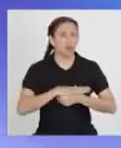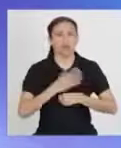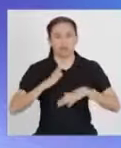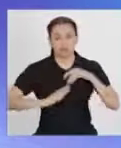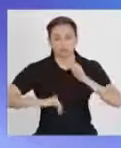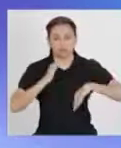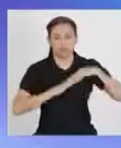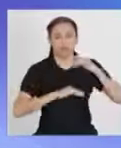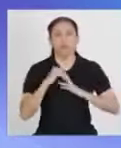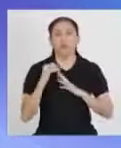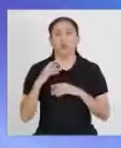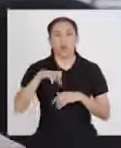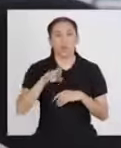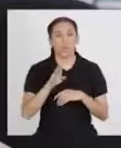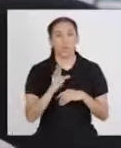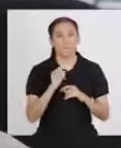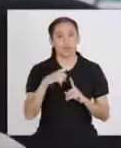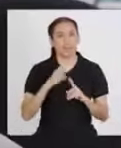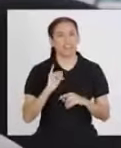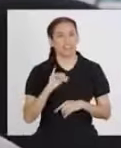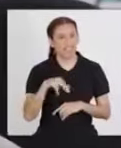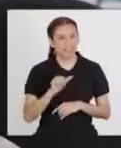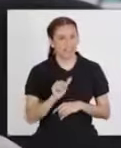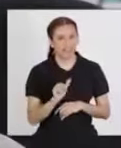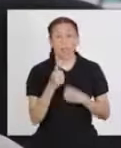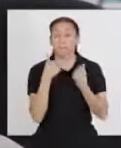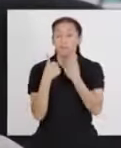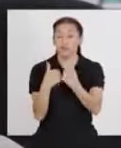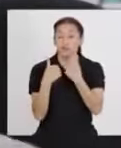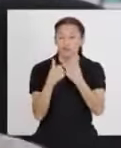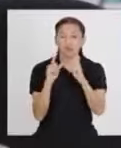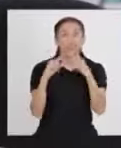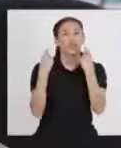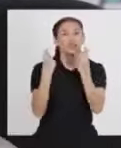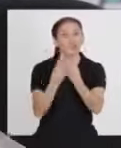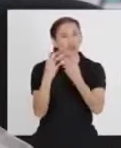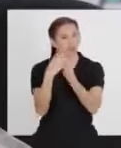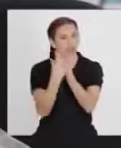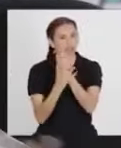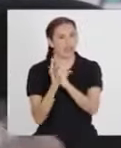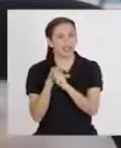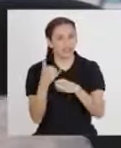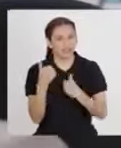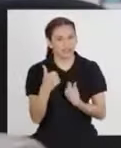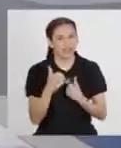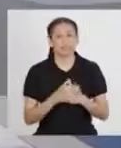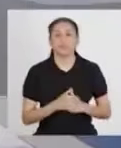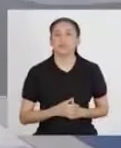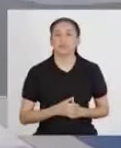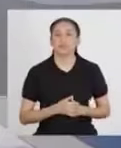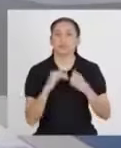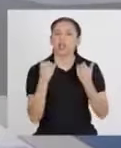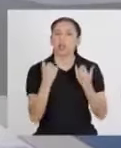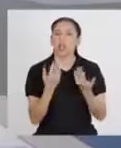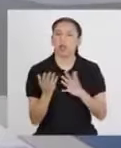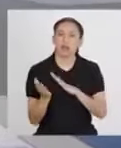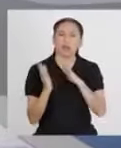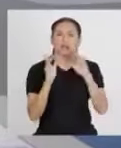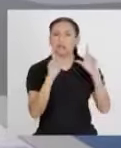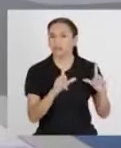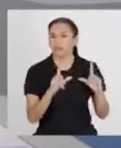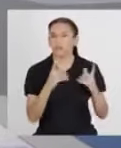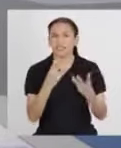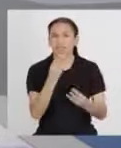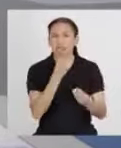completo de proteínas. ¡Van muy bien! ¡Equipo armadillo! ¡Vamos